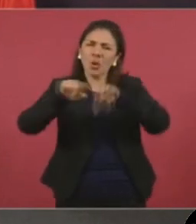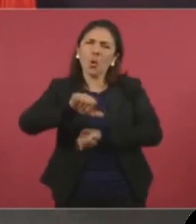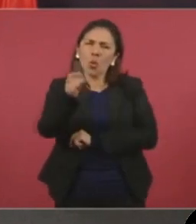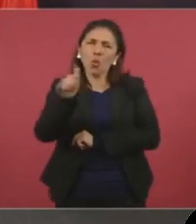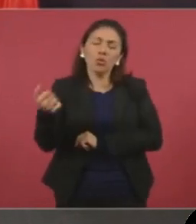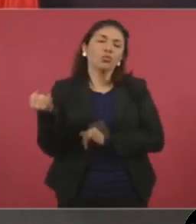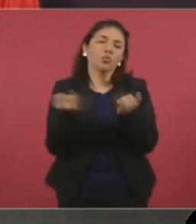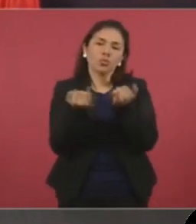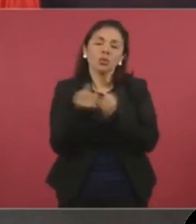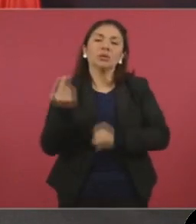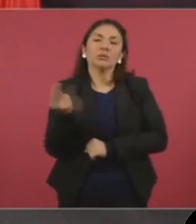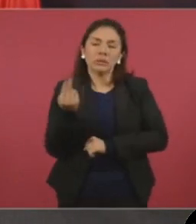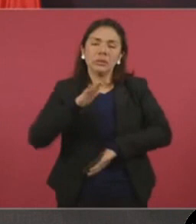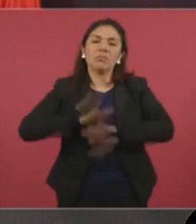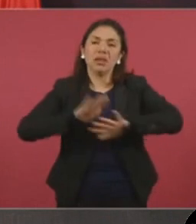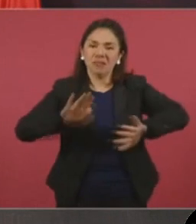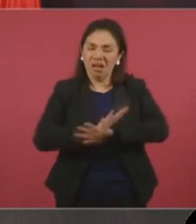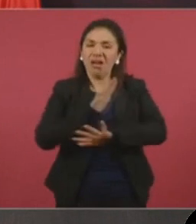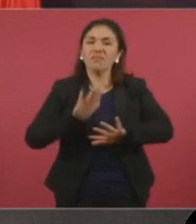que también se requieren.